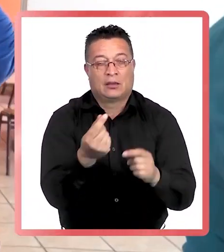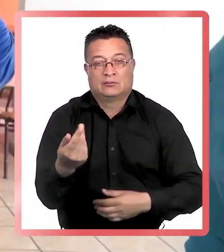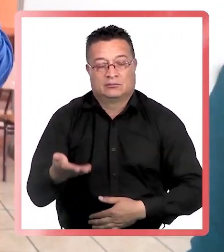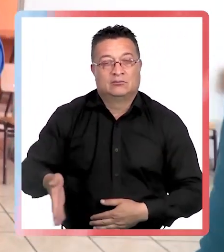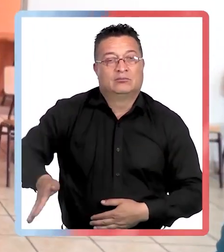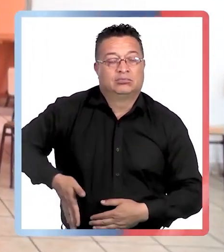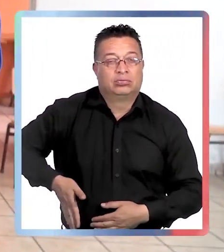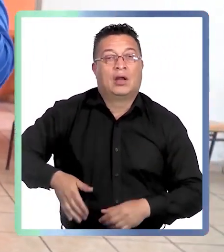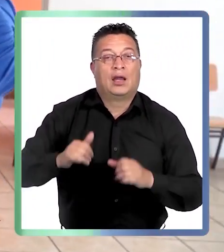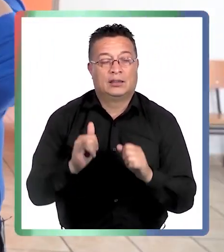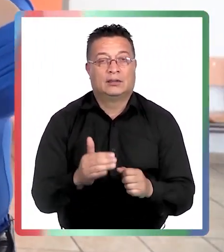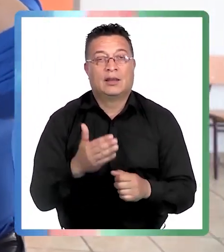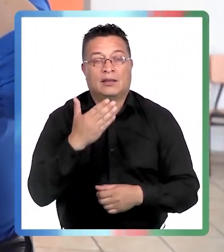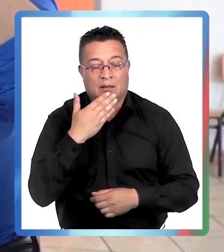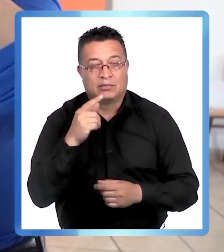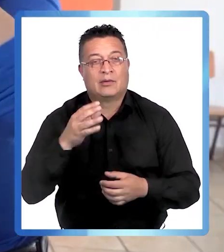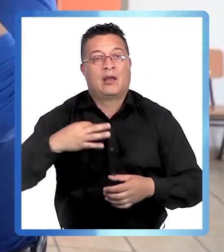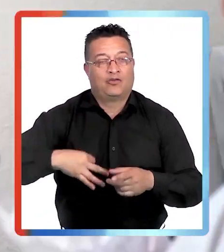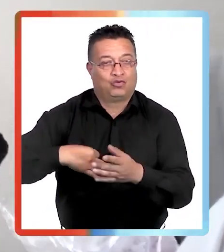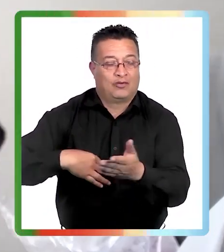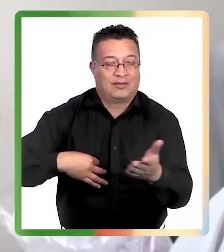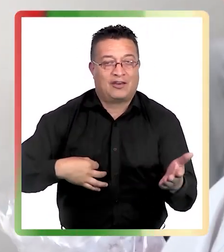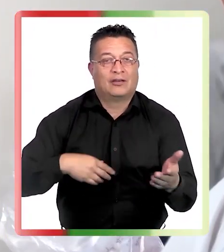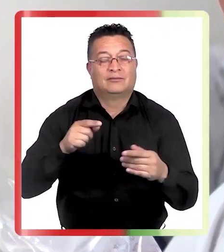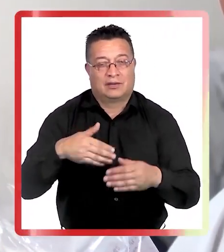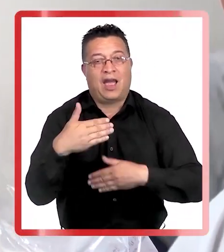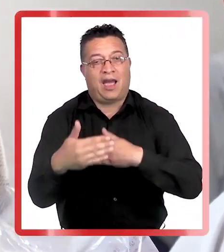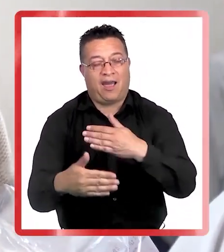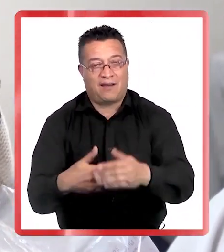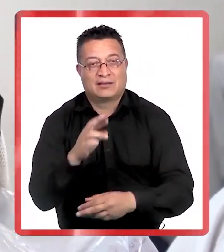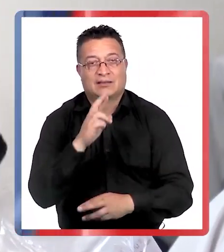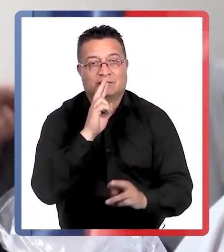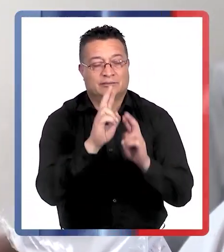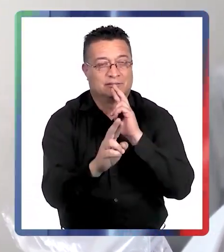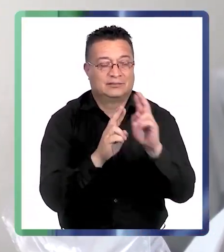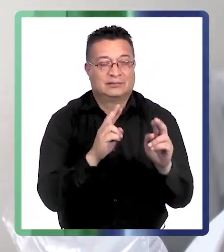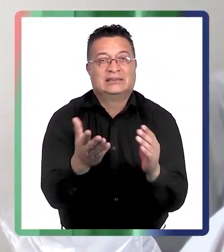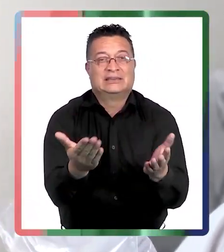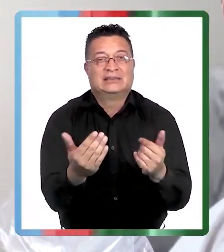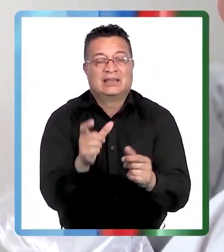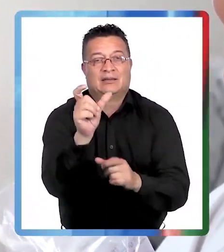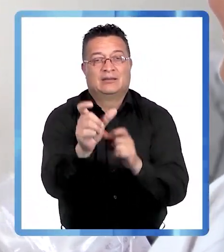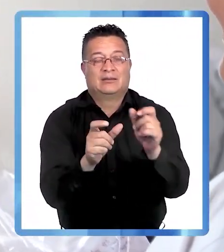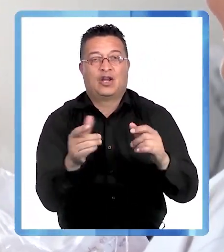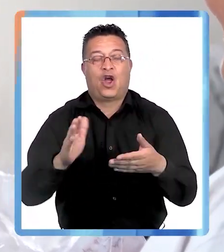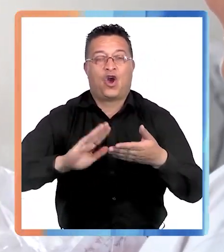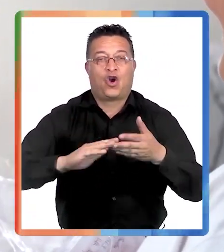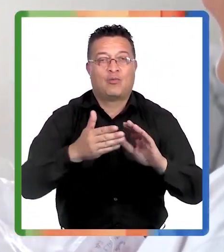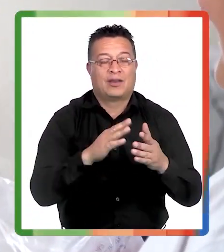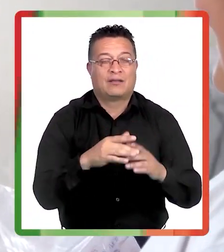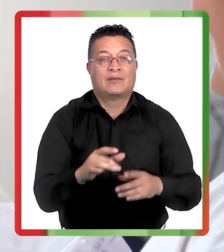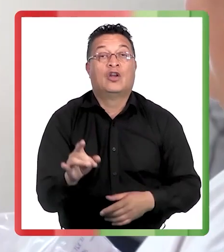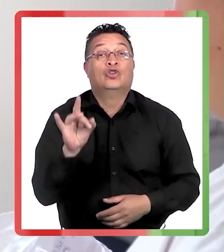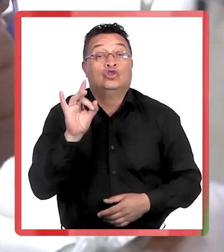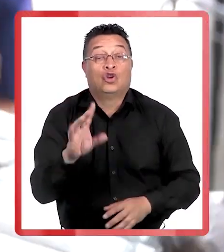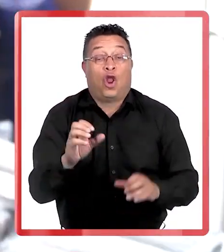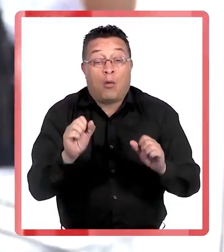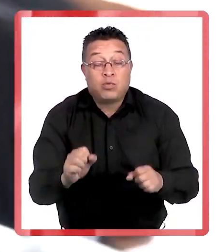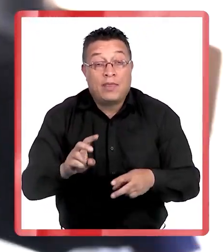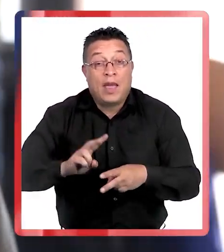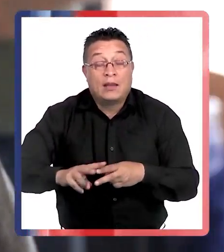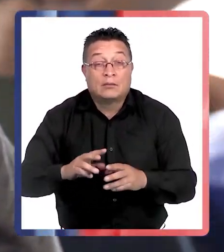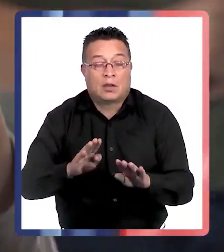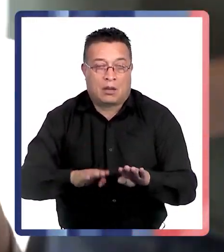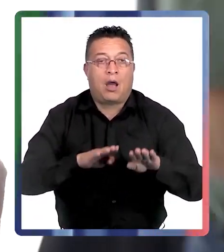y también a su calidad de vida. De esta manera se avanza en responder a las necesidades más sentidas de la comunidad que solo pueden ejecutarse